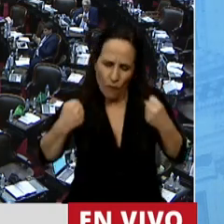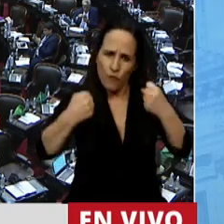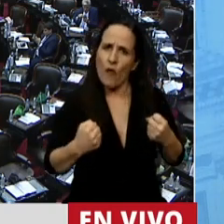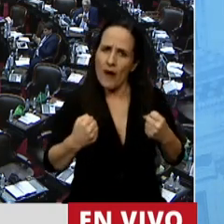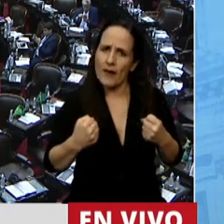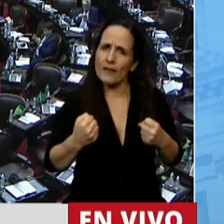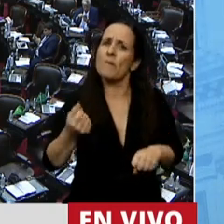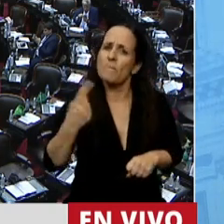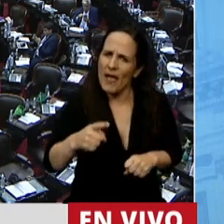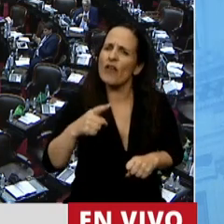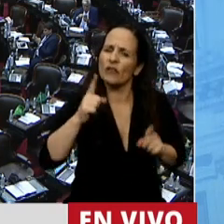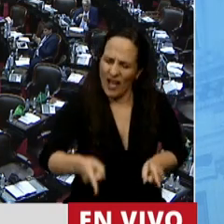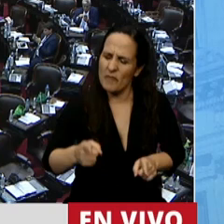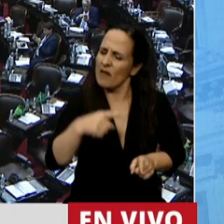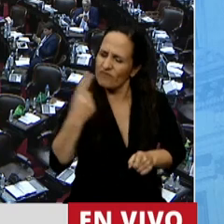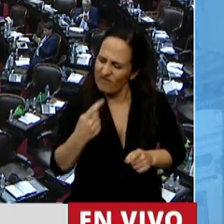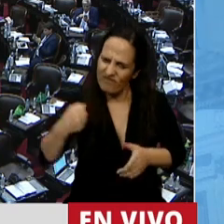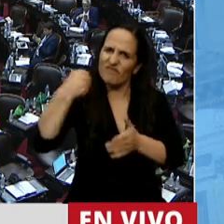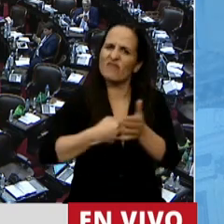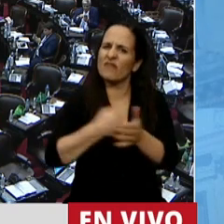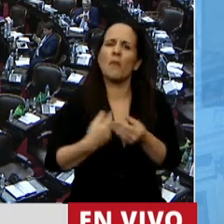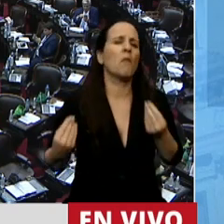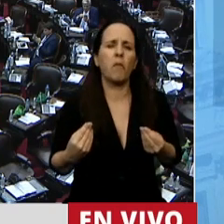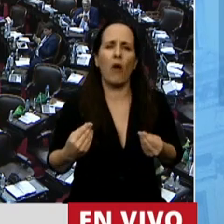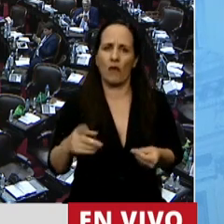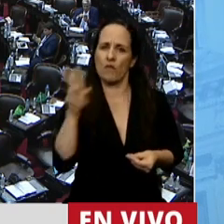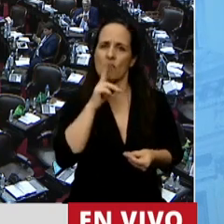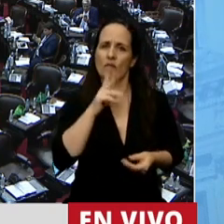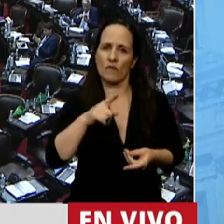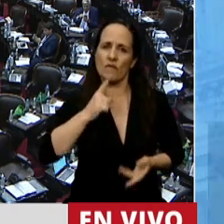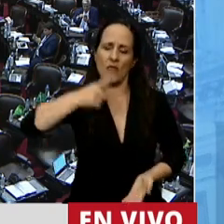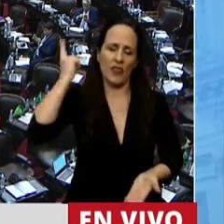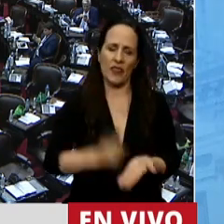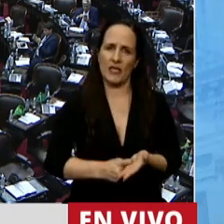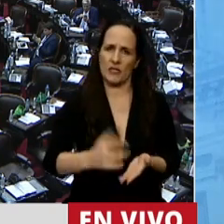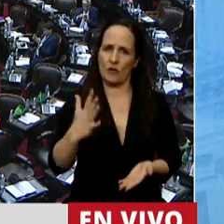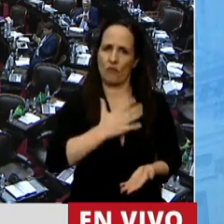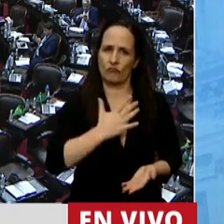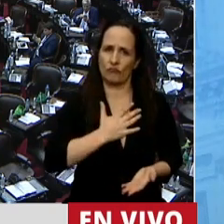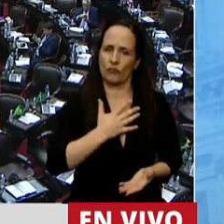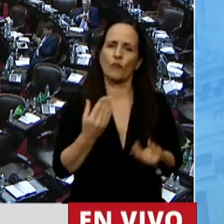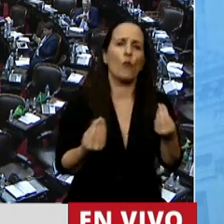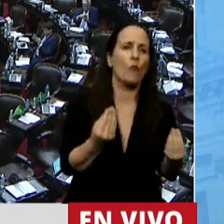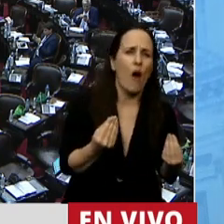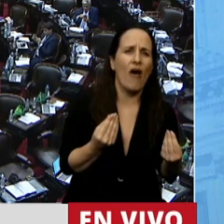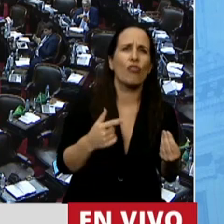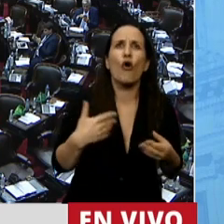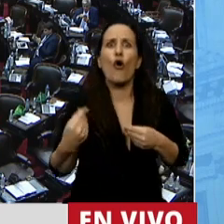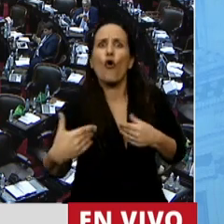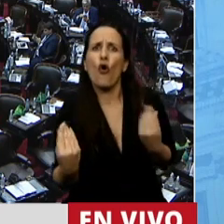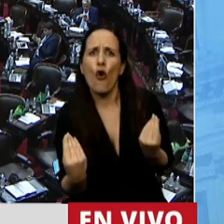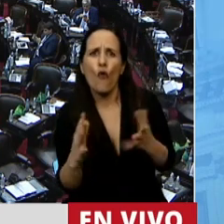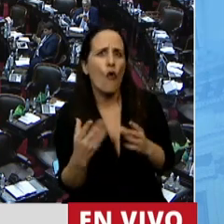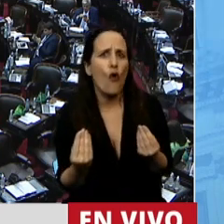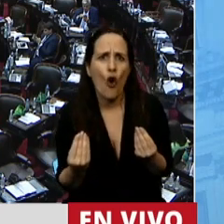que luchar por esto, por nuestra propia decisión, por decidir cuándo y cómo maternar.